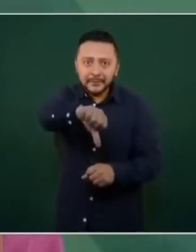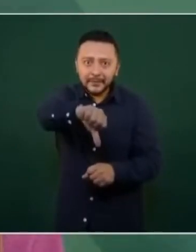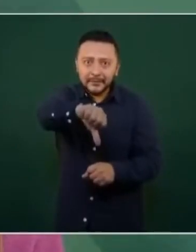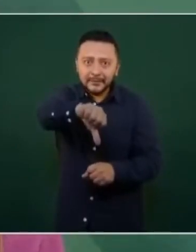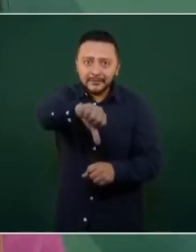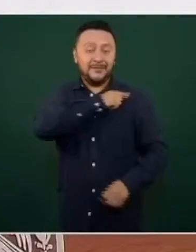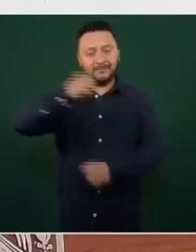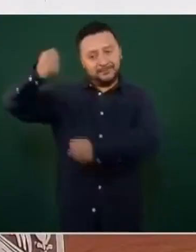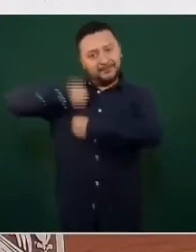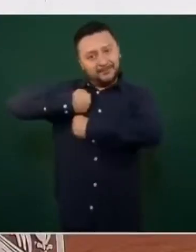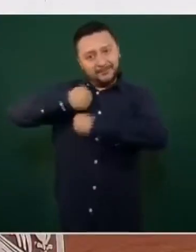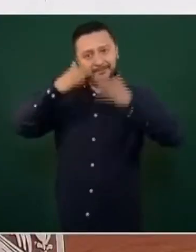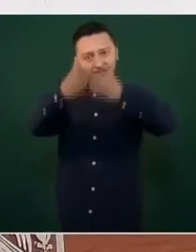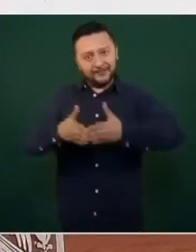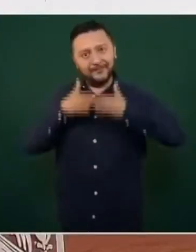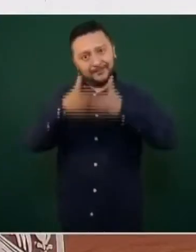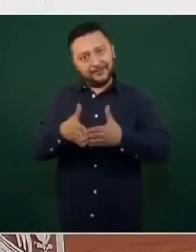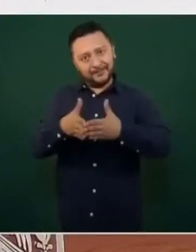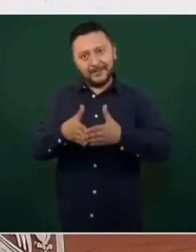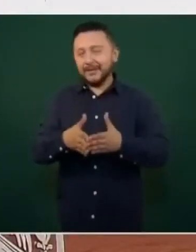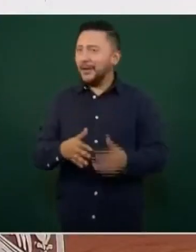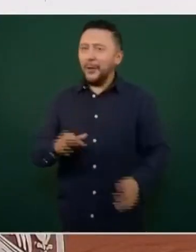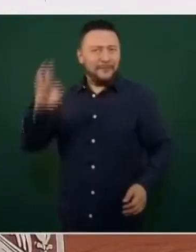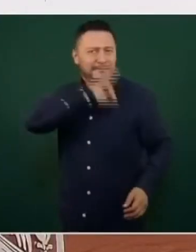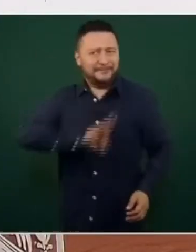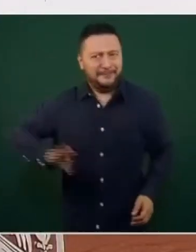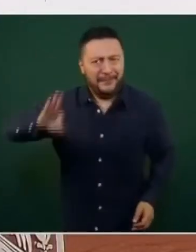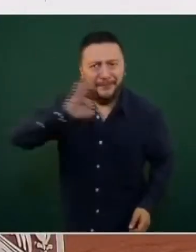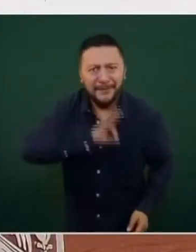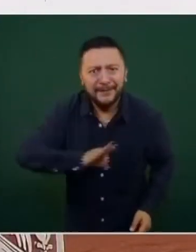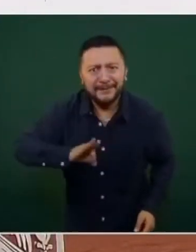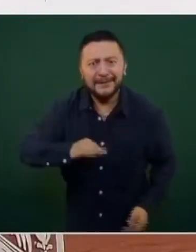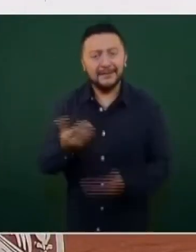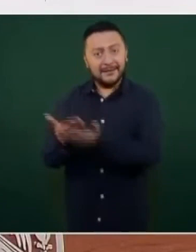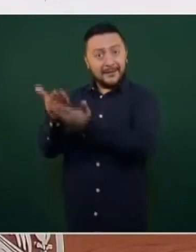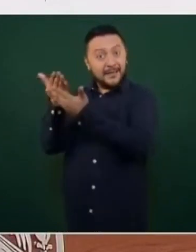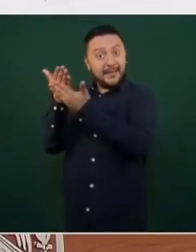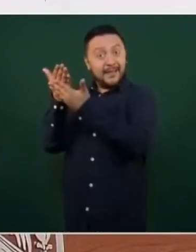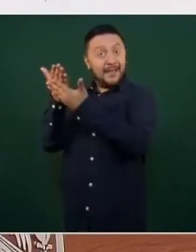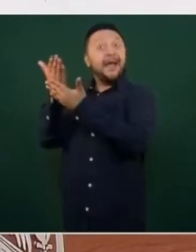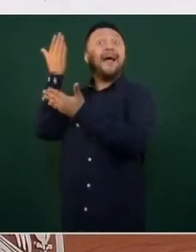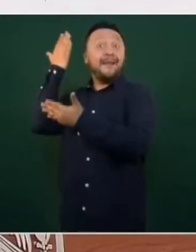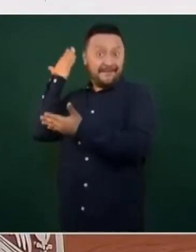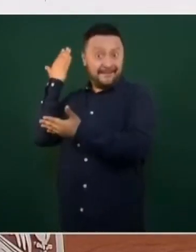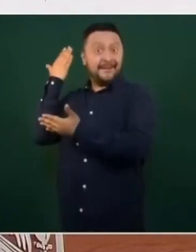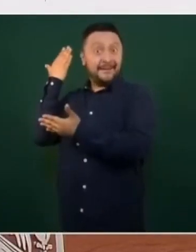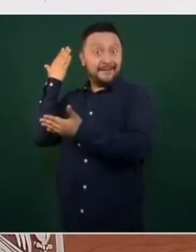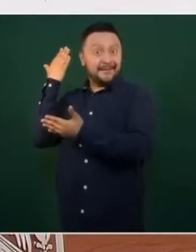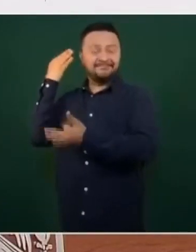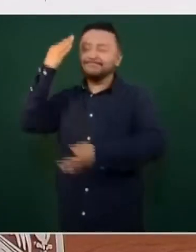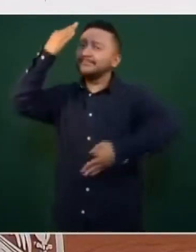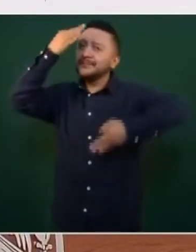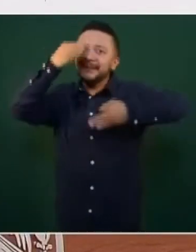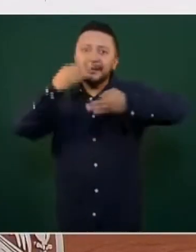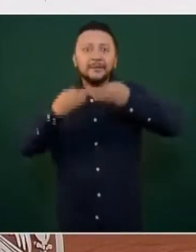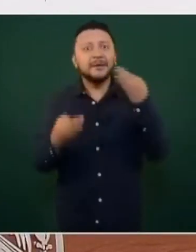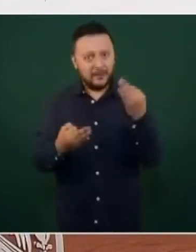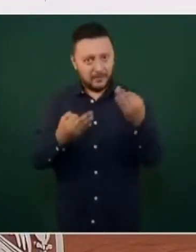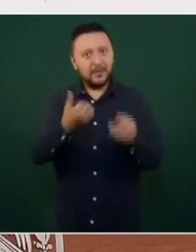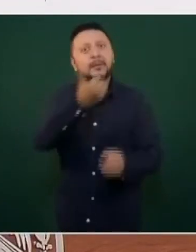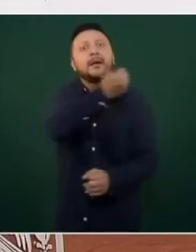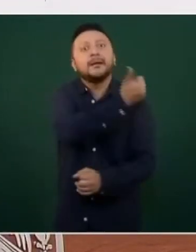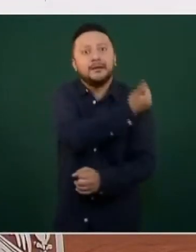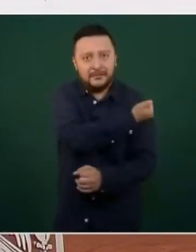completo de vacunación. Estamos muy contentos porque el día de ayer se cerró esta fase de